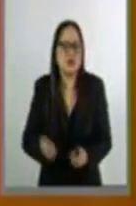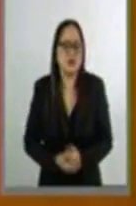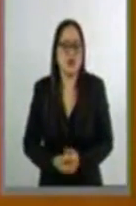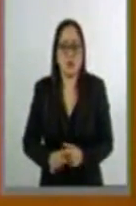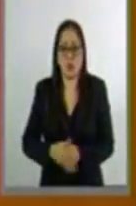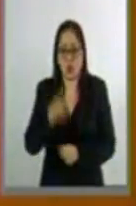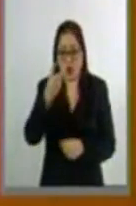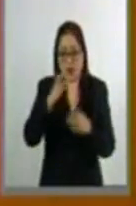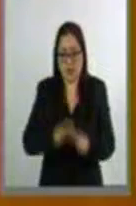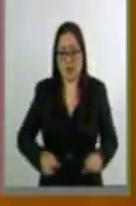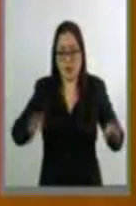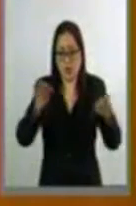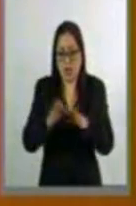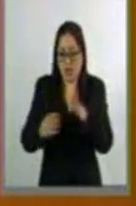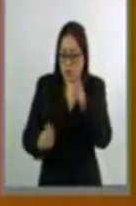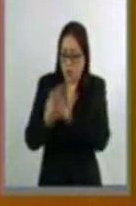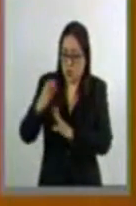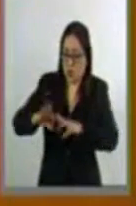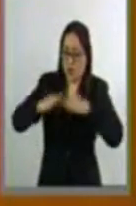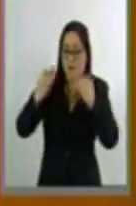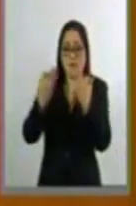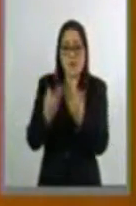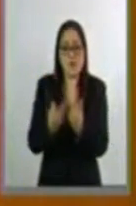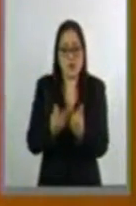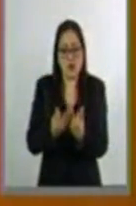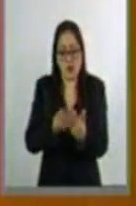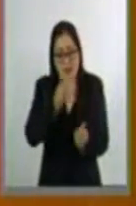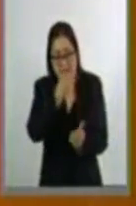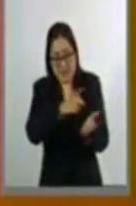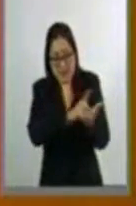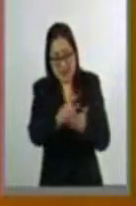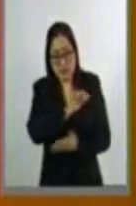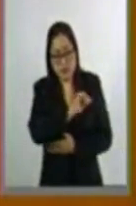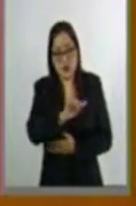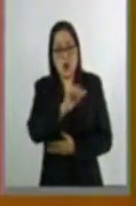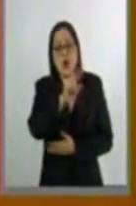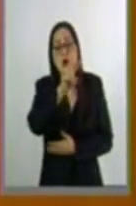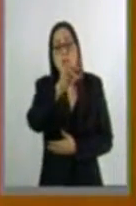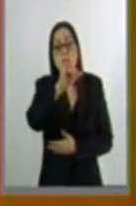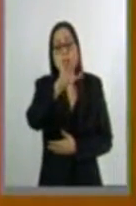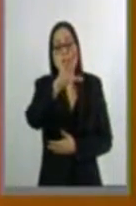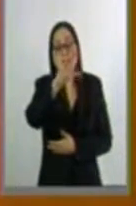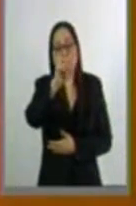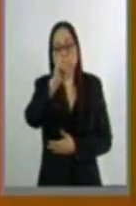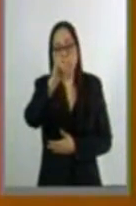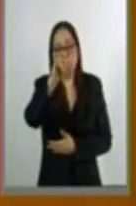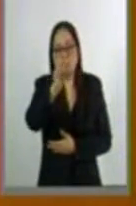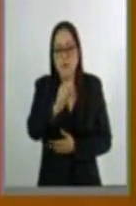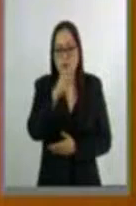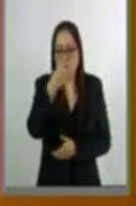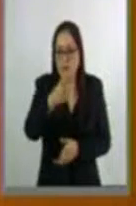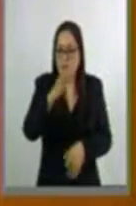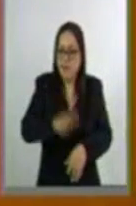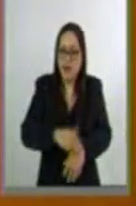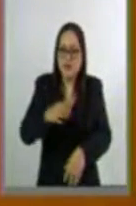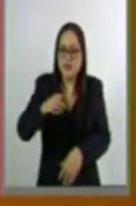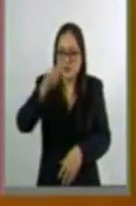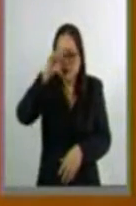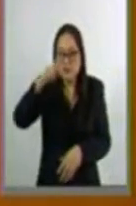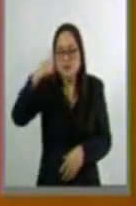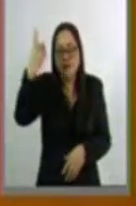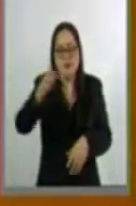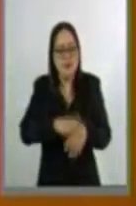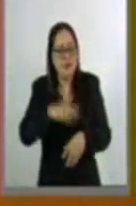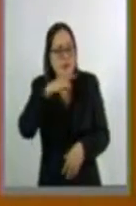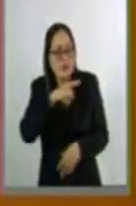mecanismos que permitan que este derecho de las víctimas del delito tenga mecanismos más eficientes y eficaces